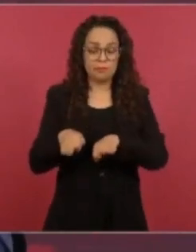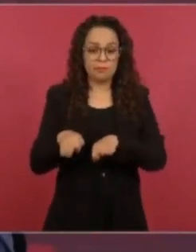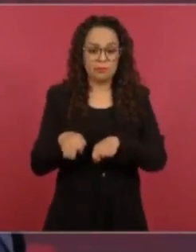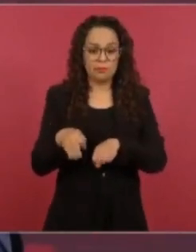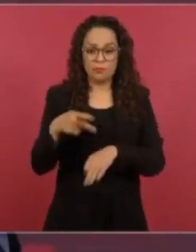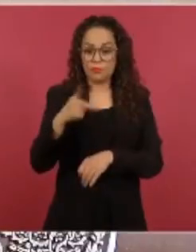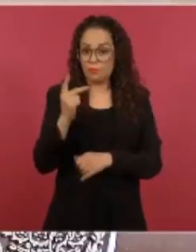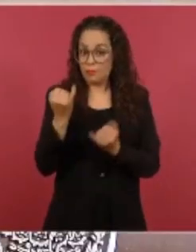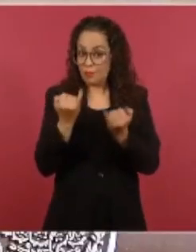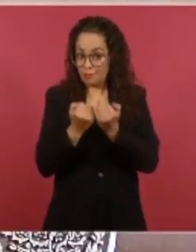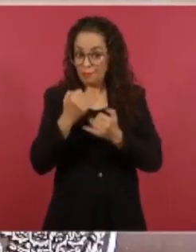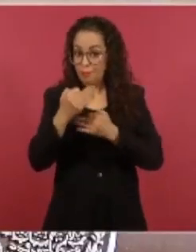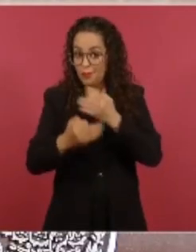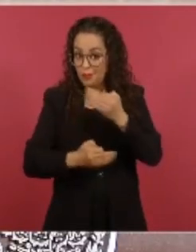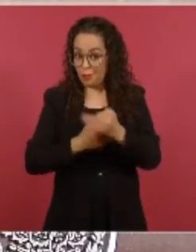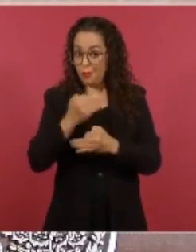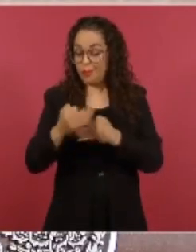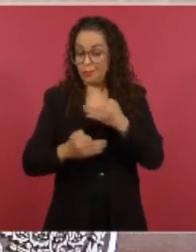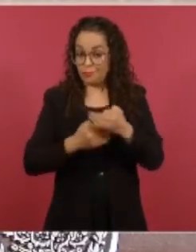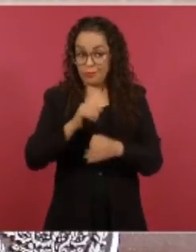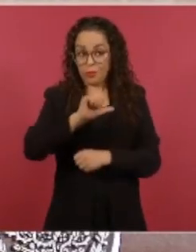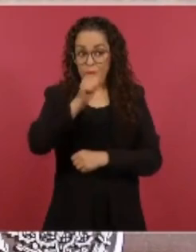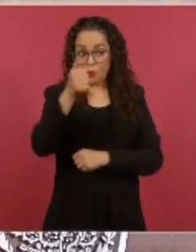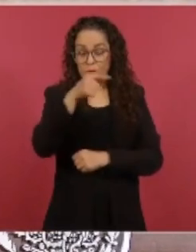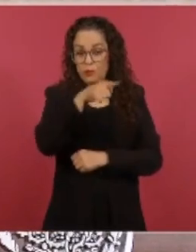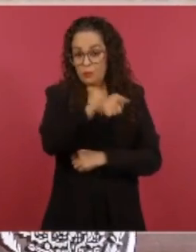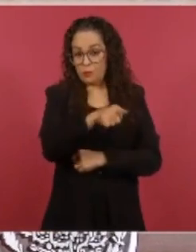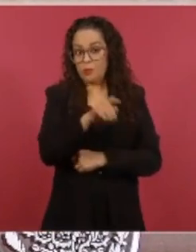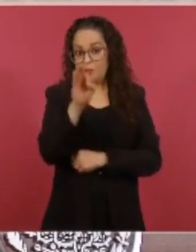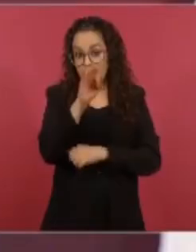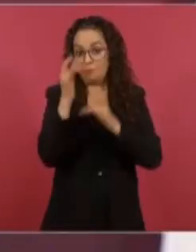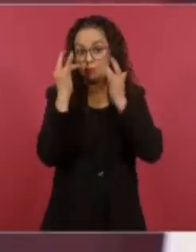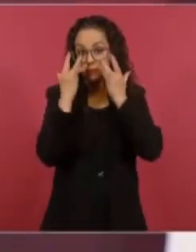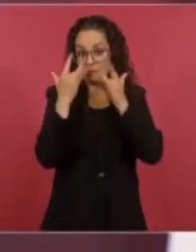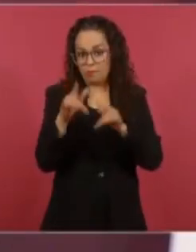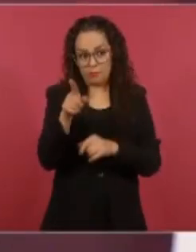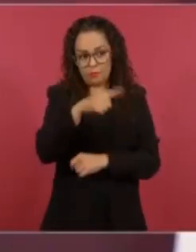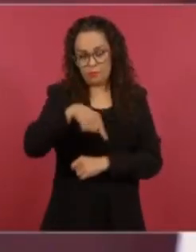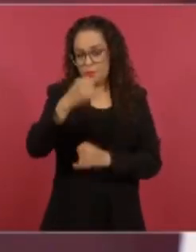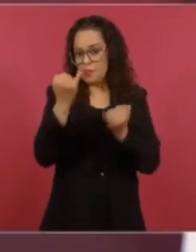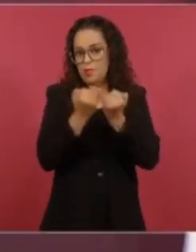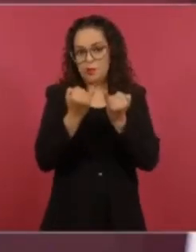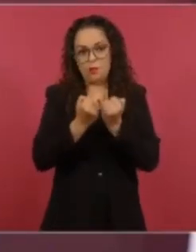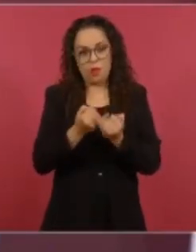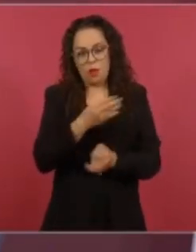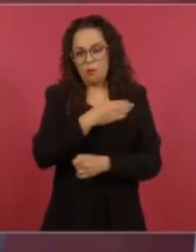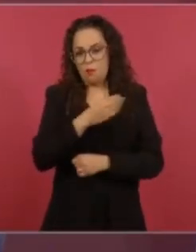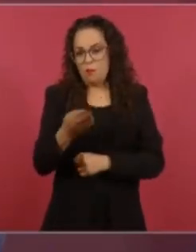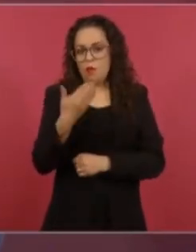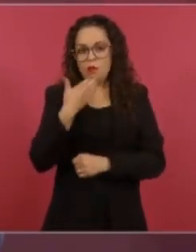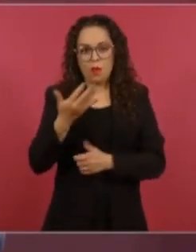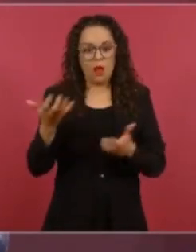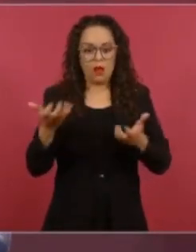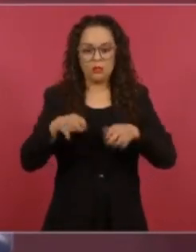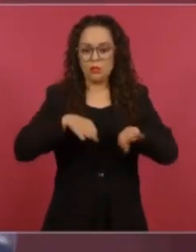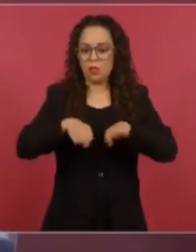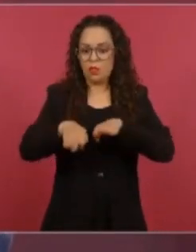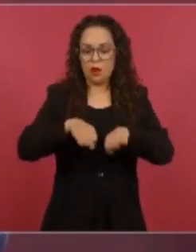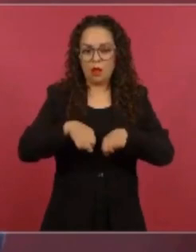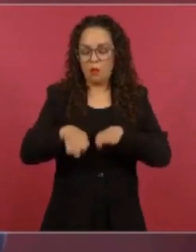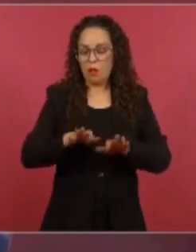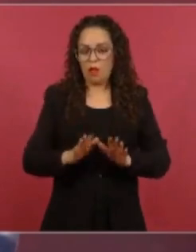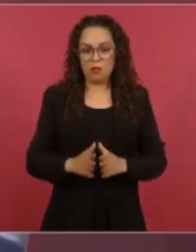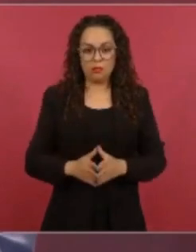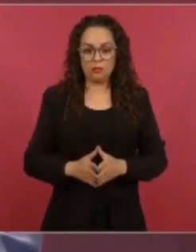O sea, no estoy buscando inclinar la